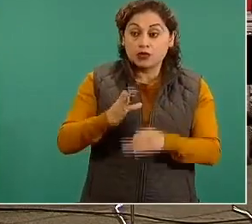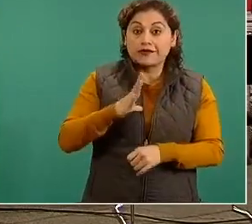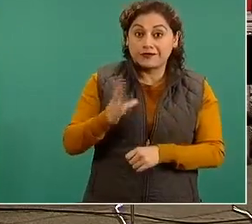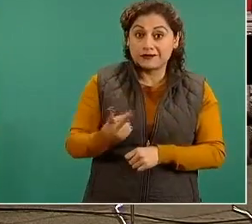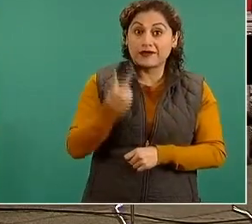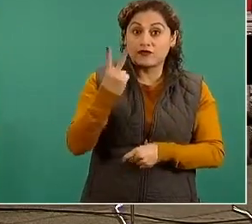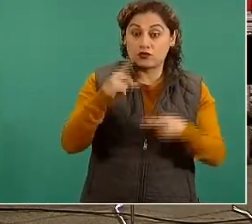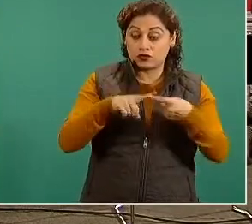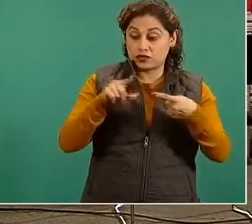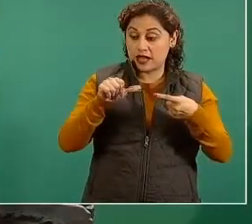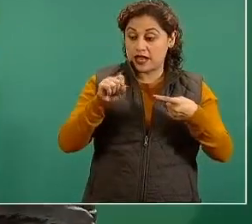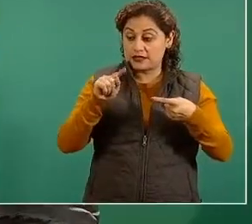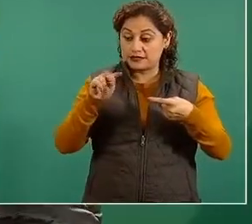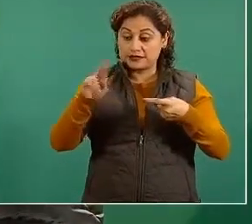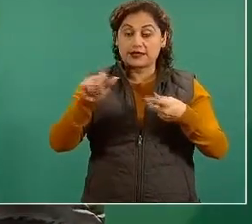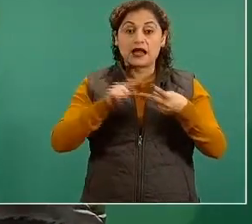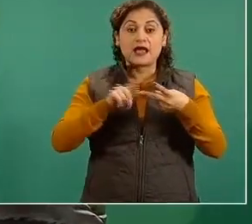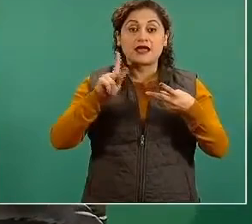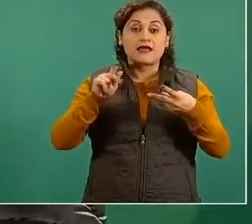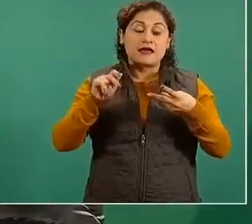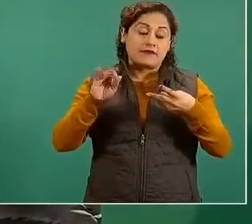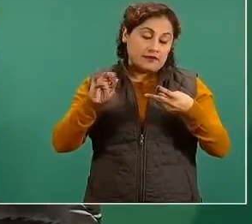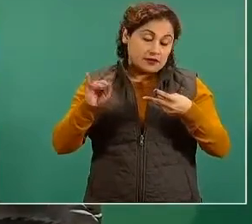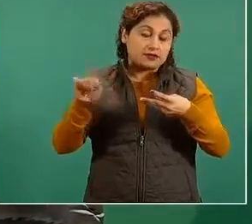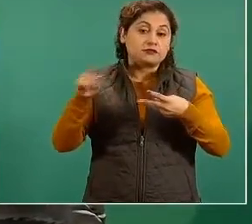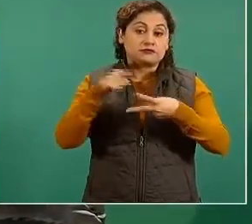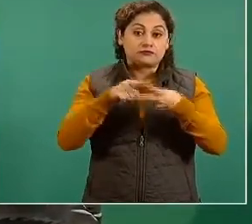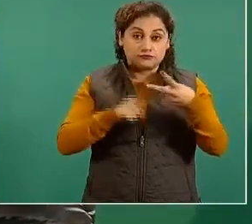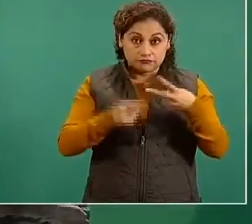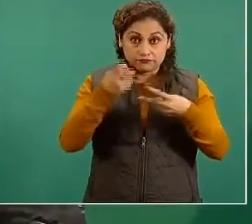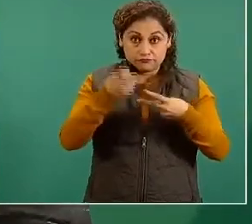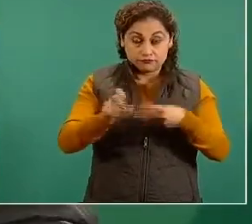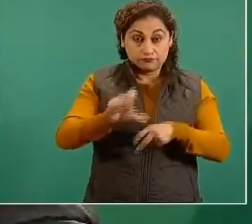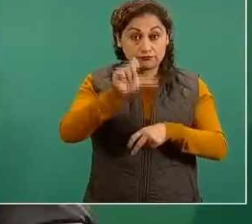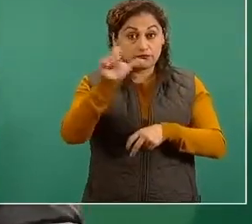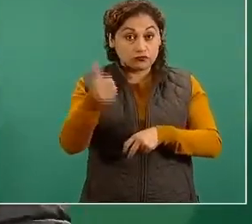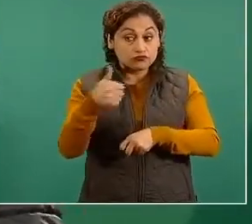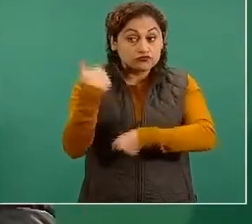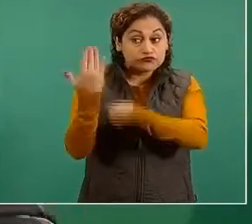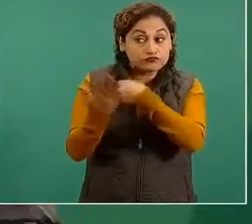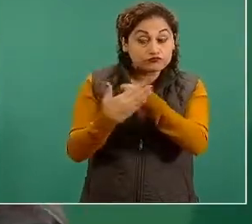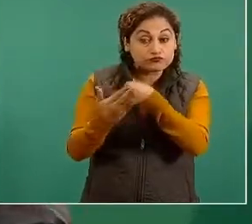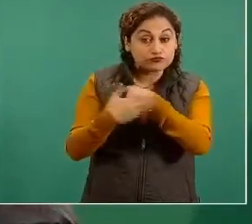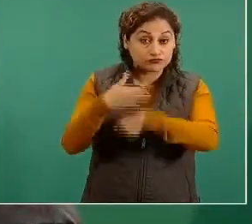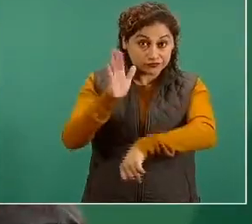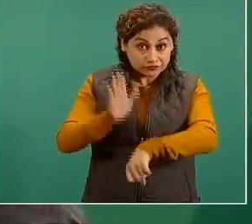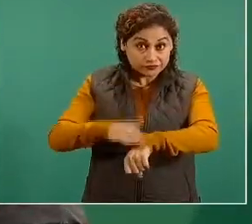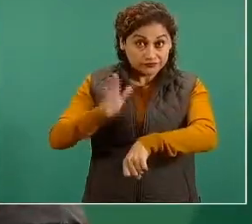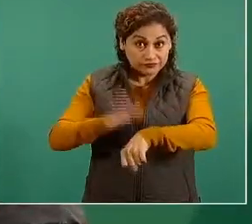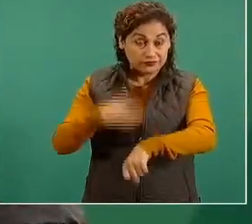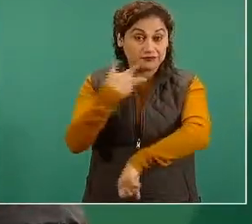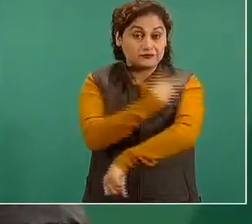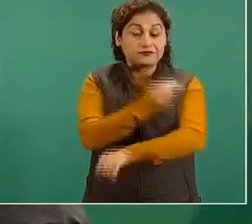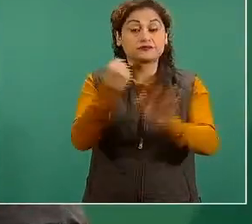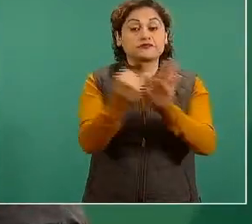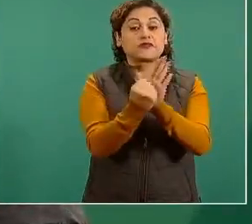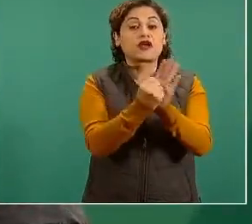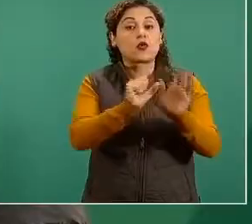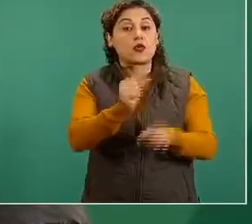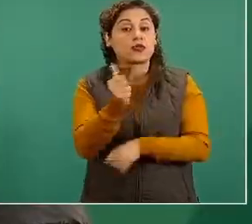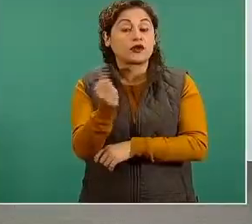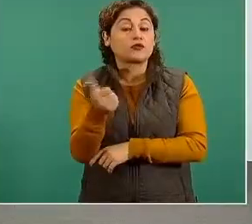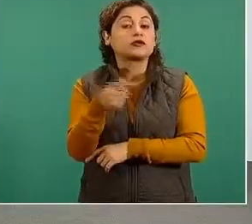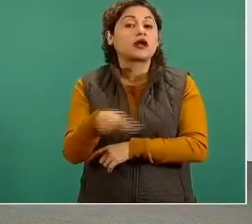si viene otra vacuna, tendremos otra opción y conforme vayan llegando estas vacunas, el proceso de vacunación se va a ver más